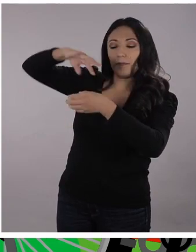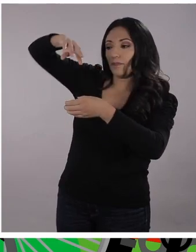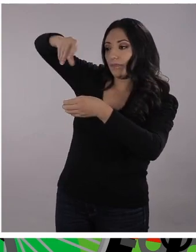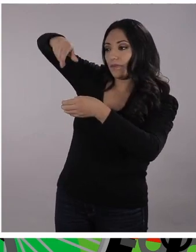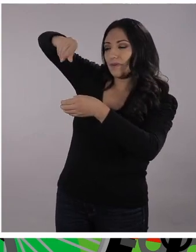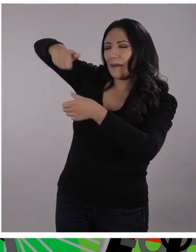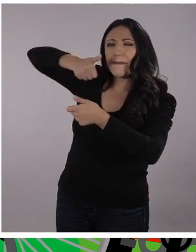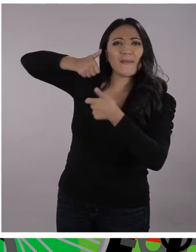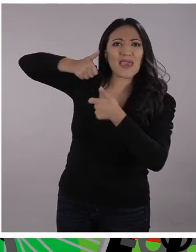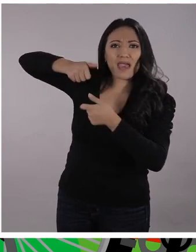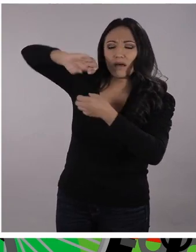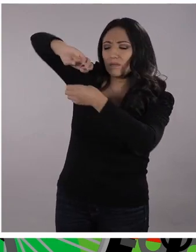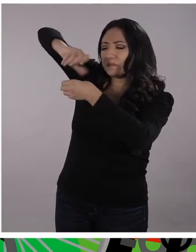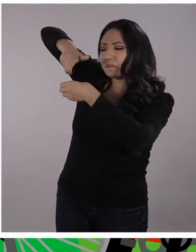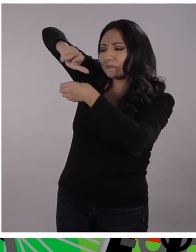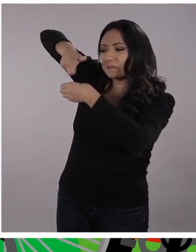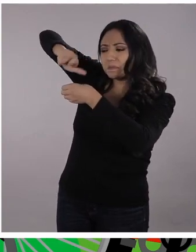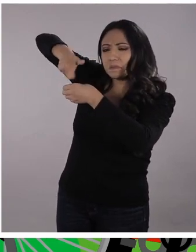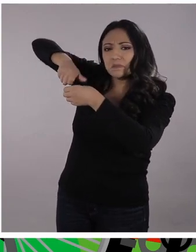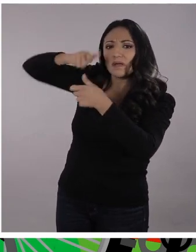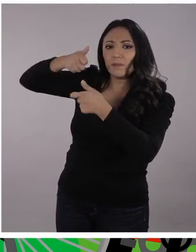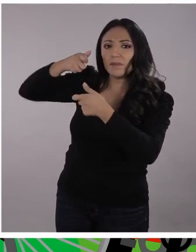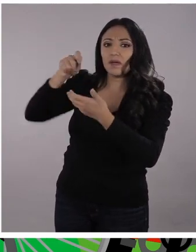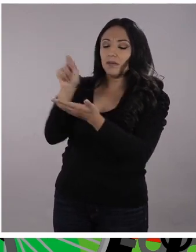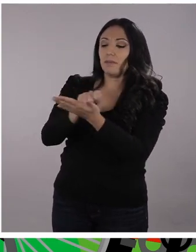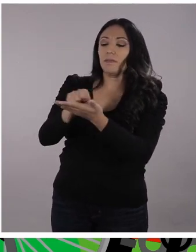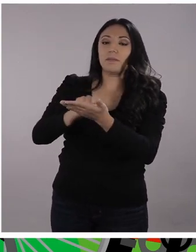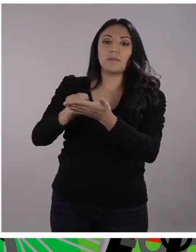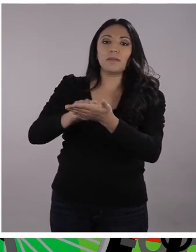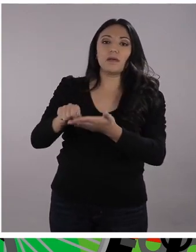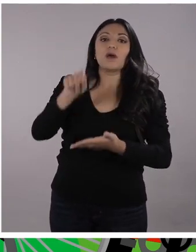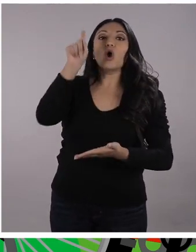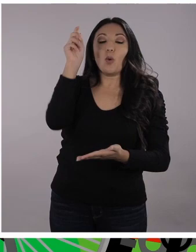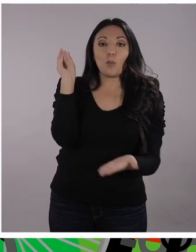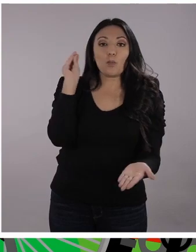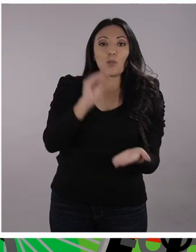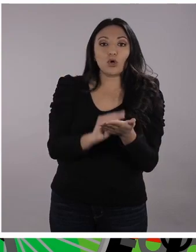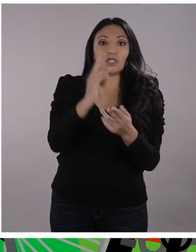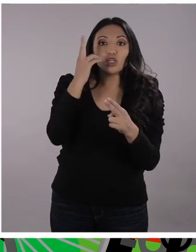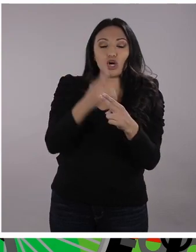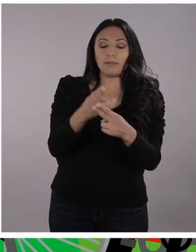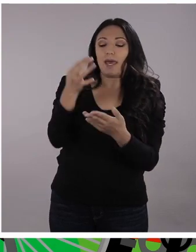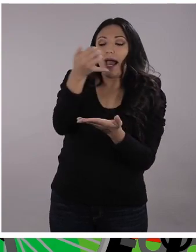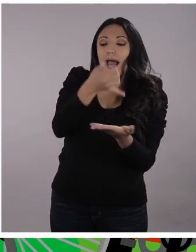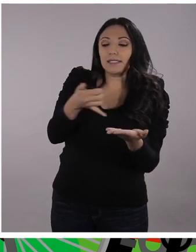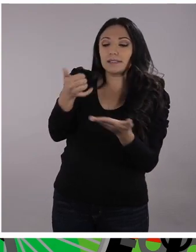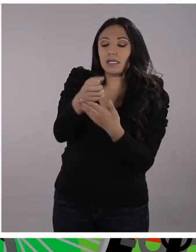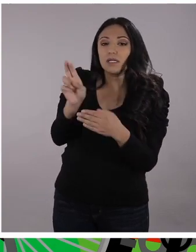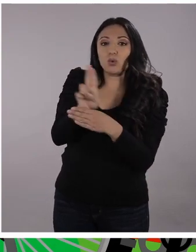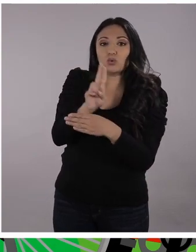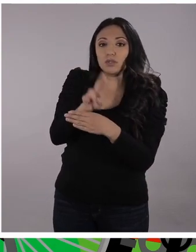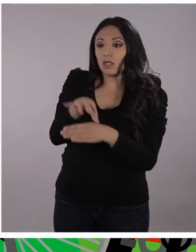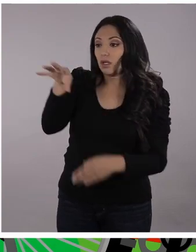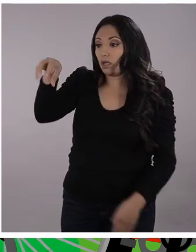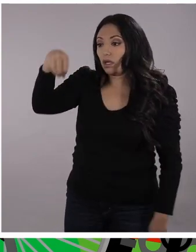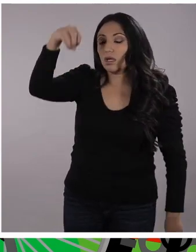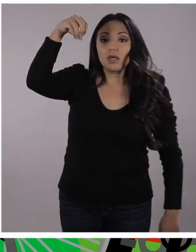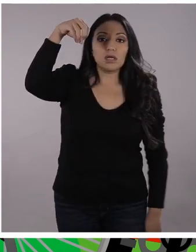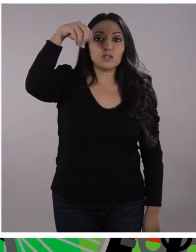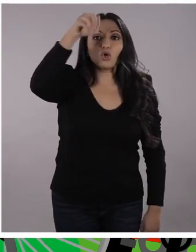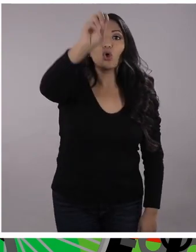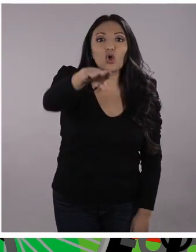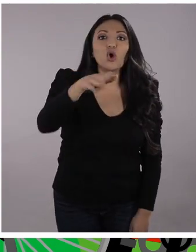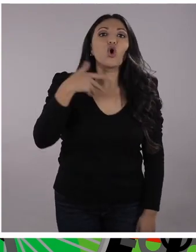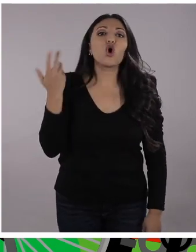La cierras muy bien, pojes un marcador y escribes aceite usado y la misma la puedes